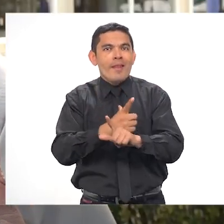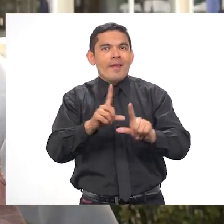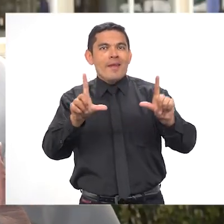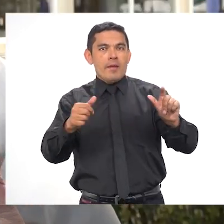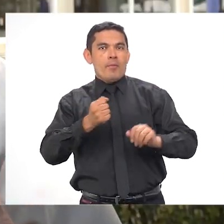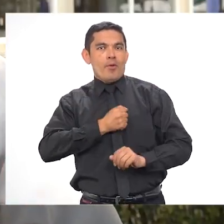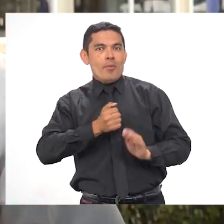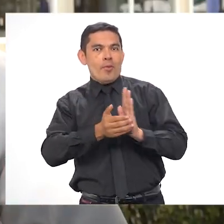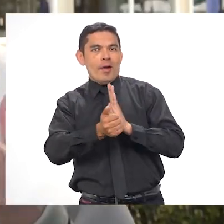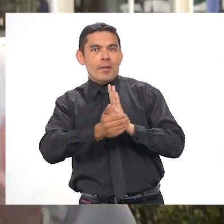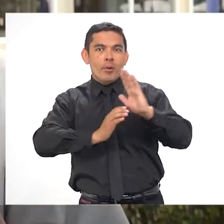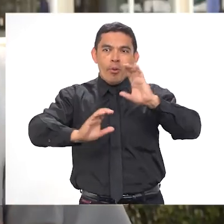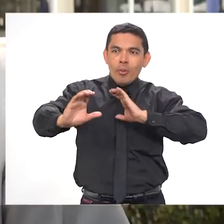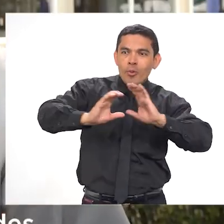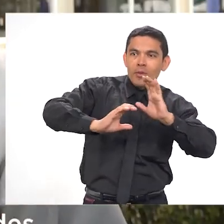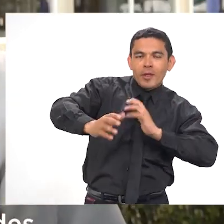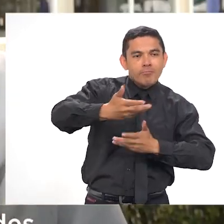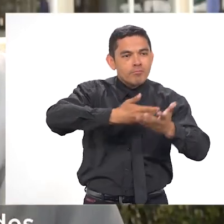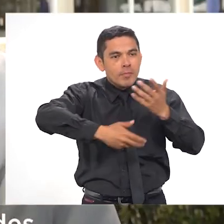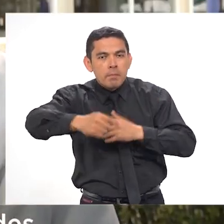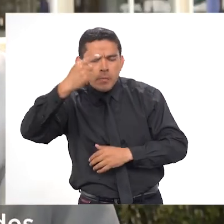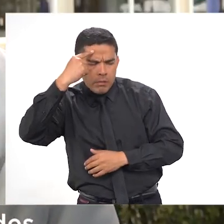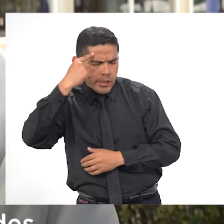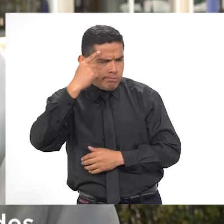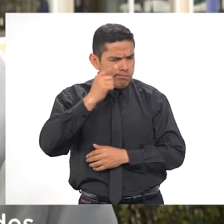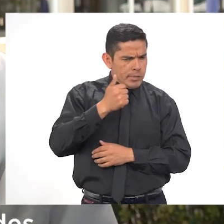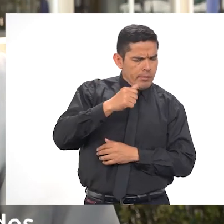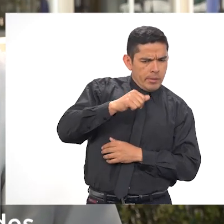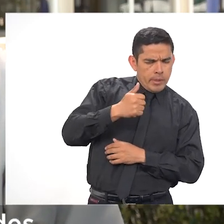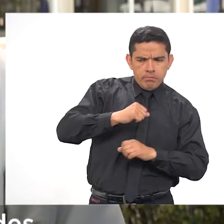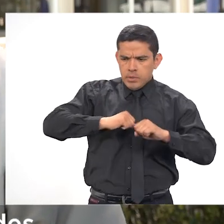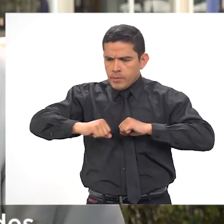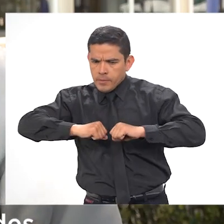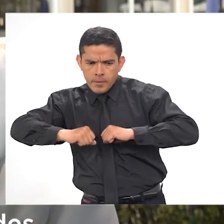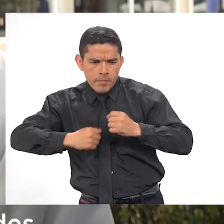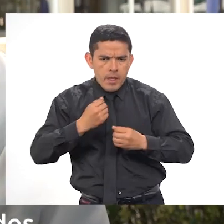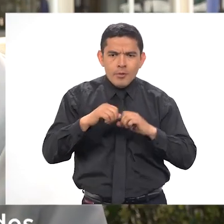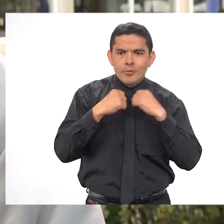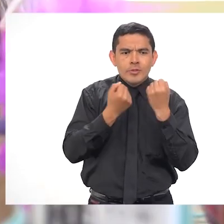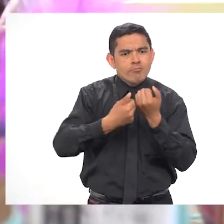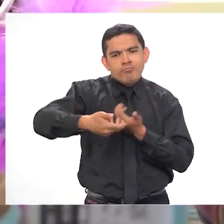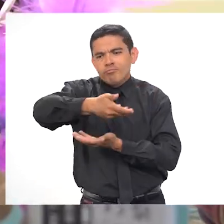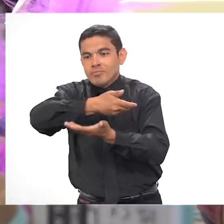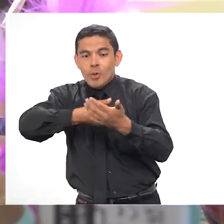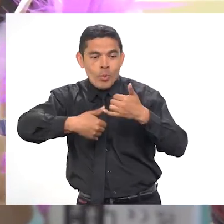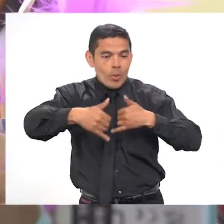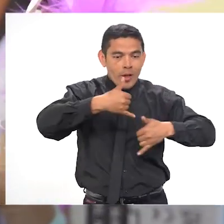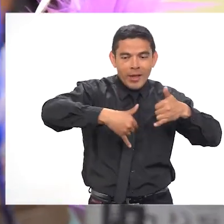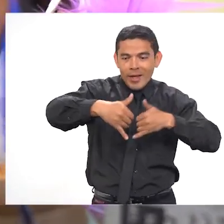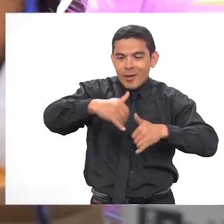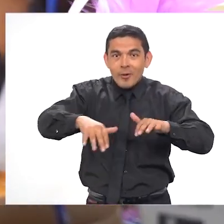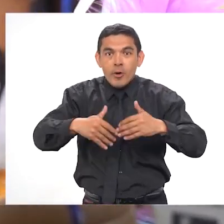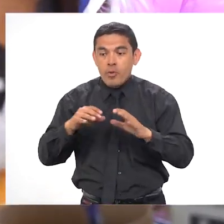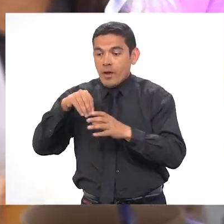le permita desarrollar habilidades de comunicación, habilidades de pensamiento, habilidades de autogestión y habilidades sociales. Ese juego que